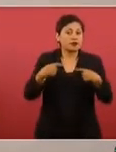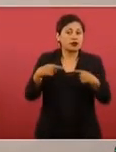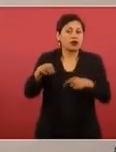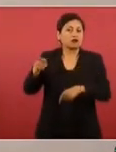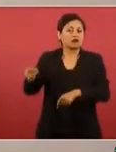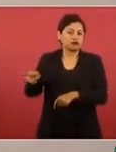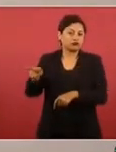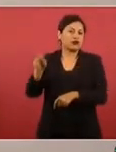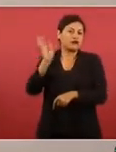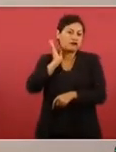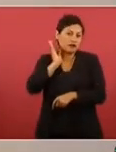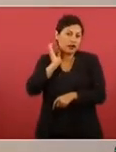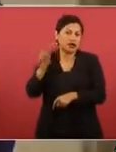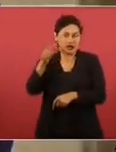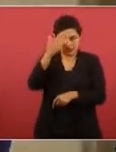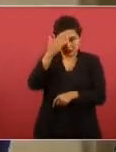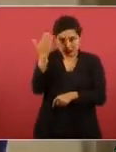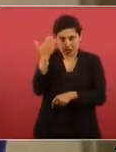no.